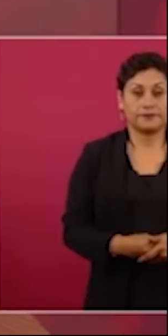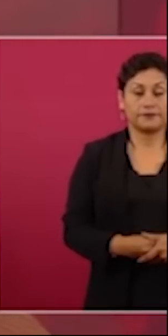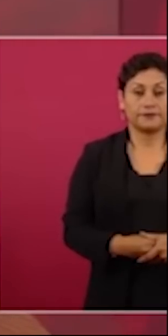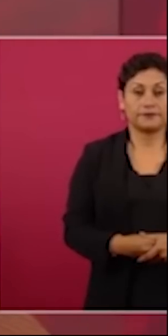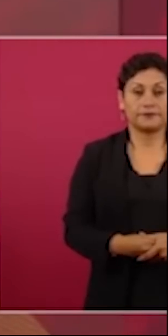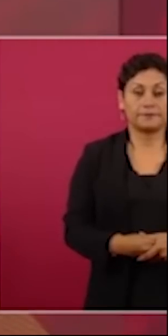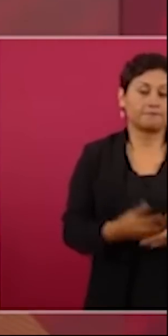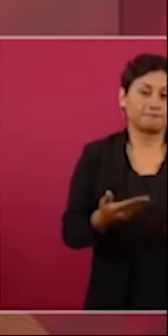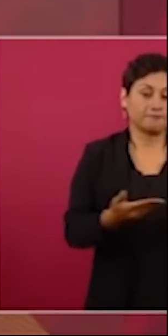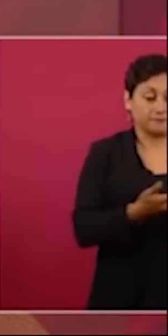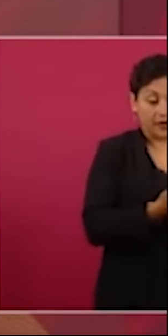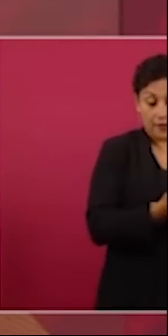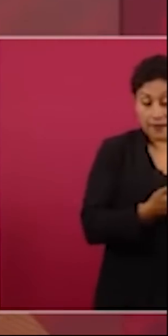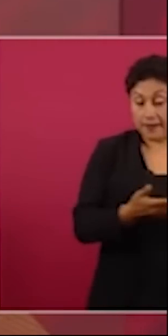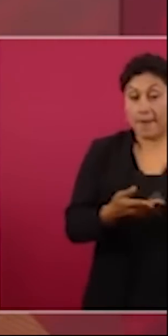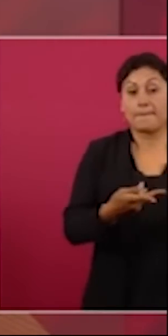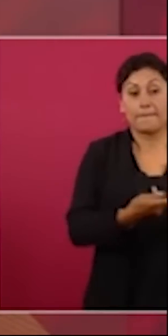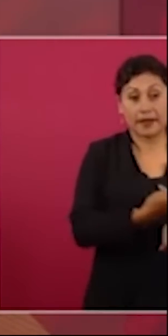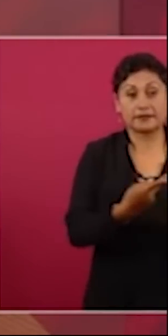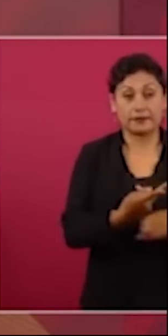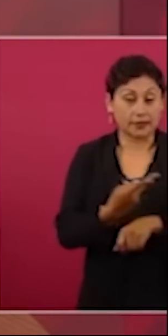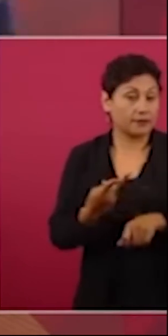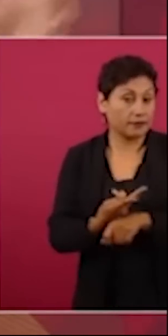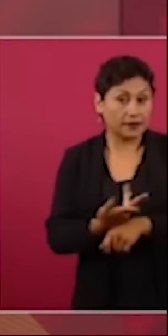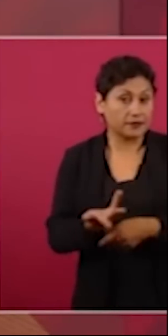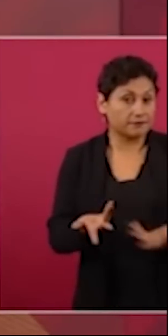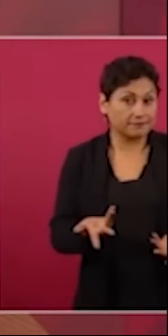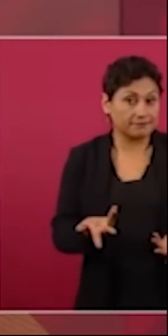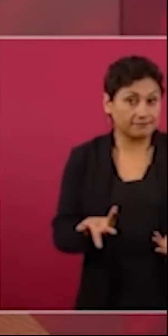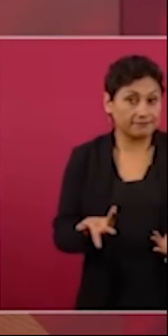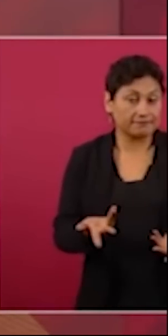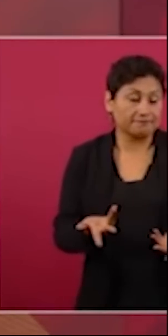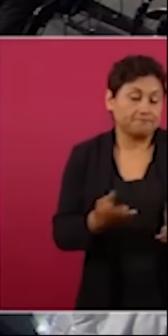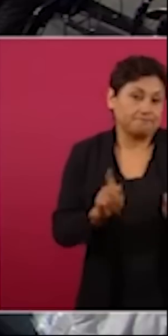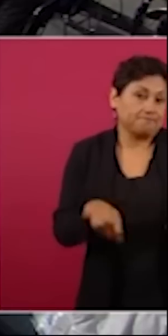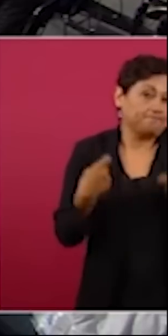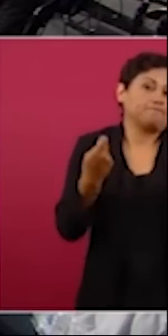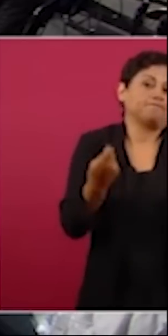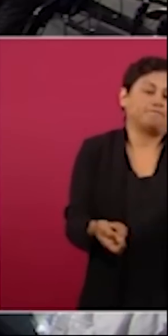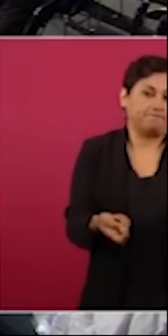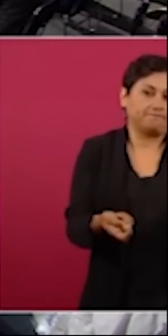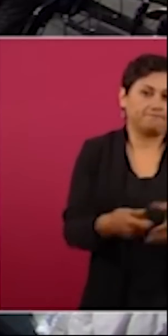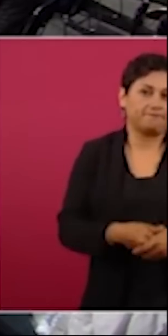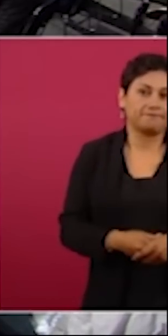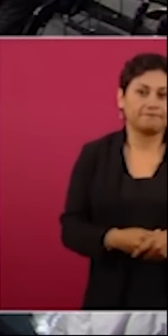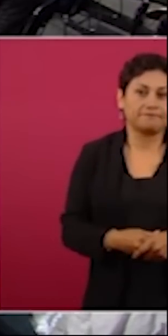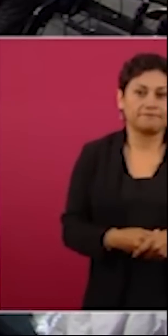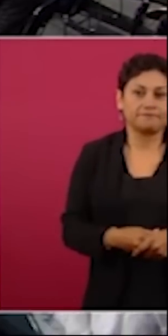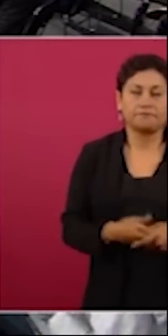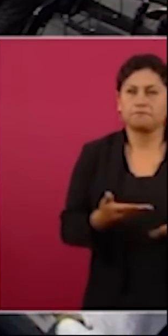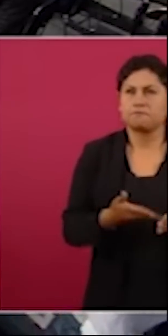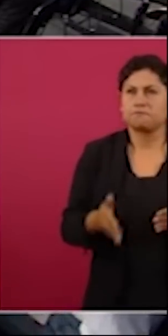contexto en esa fiebre se entregaron estas concesiones en